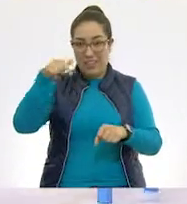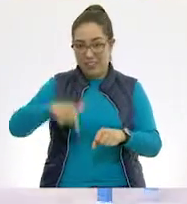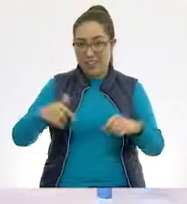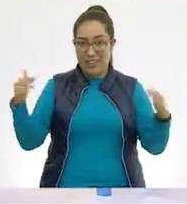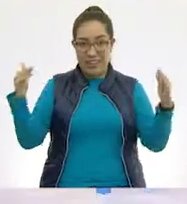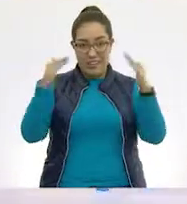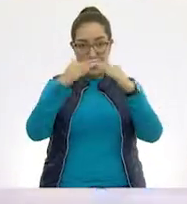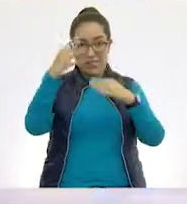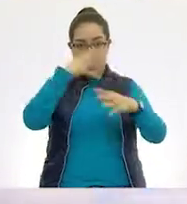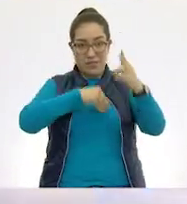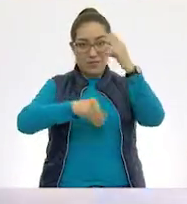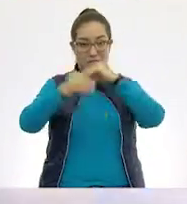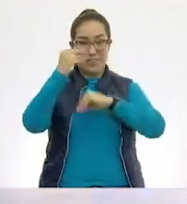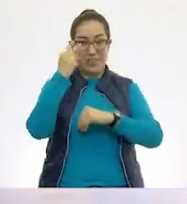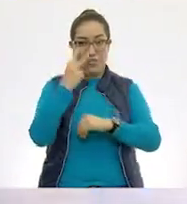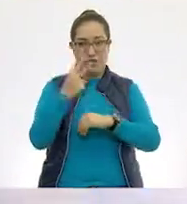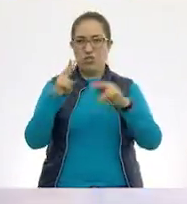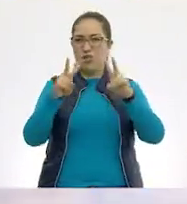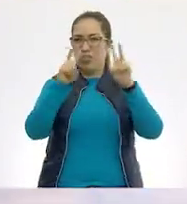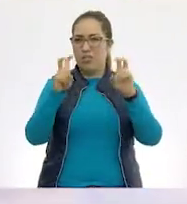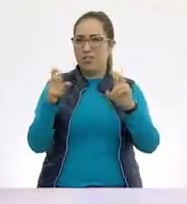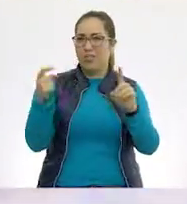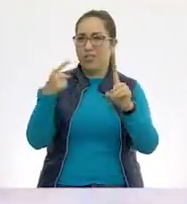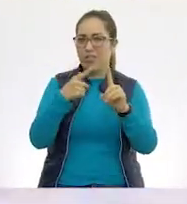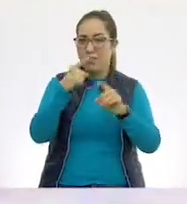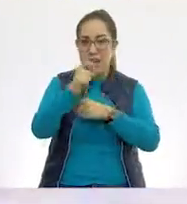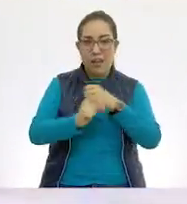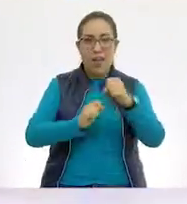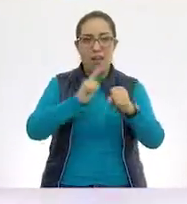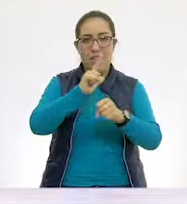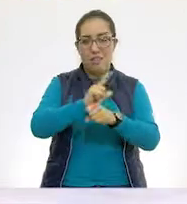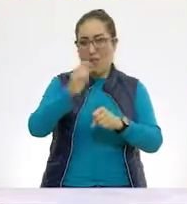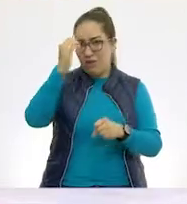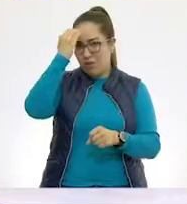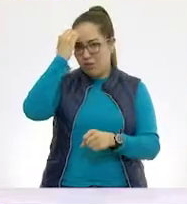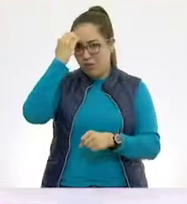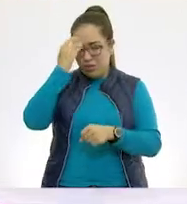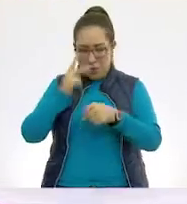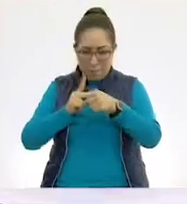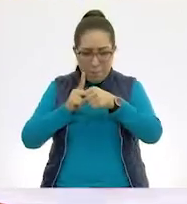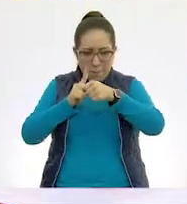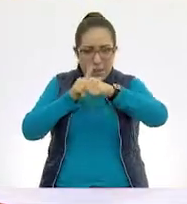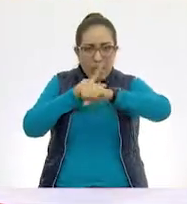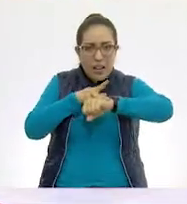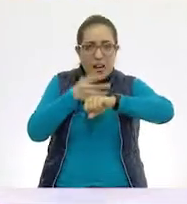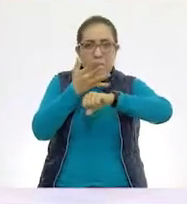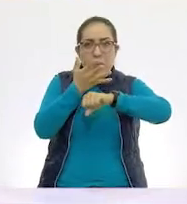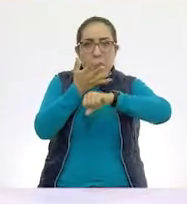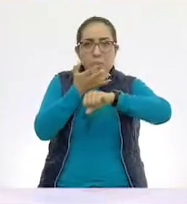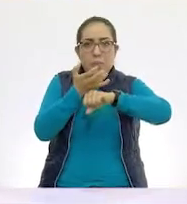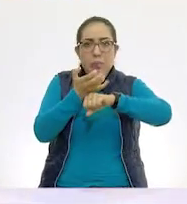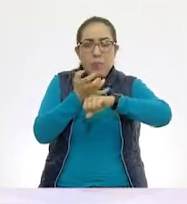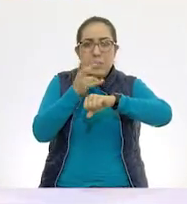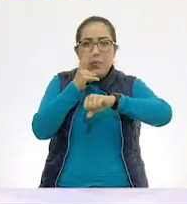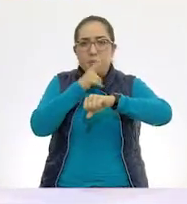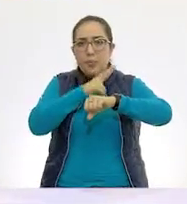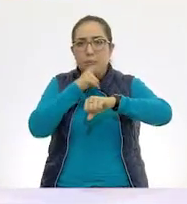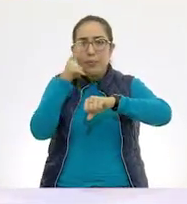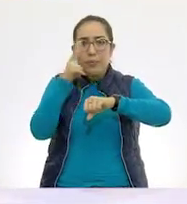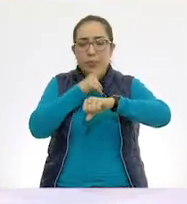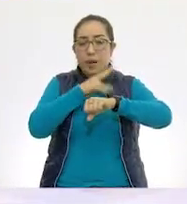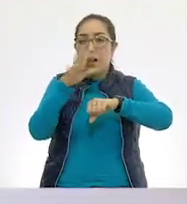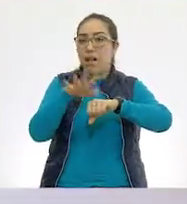2. El tema es, conocemos animales que respiran por la piel y es que es por eso que tenemos que estar muy atentos y